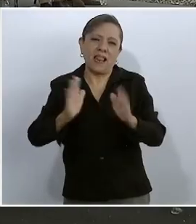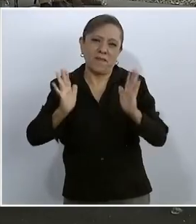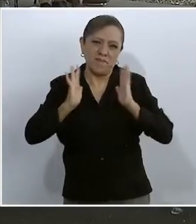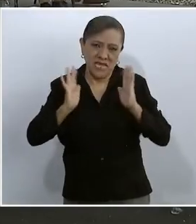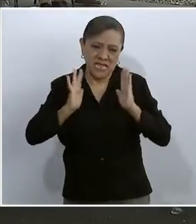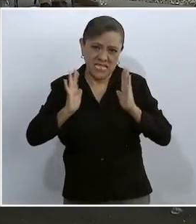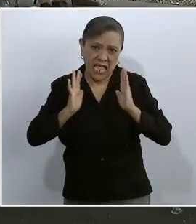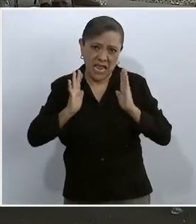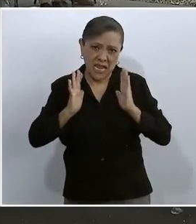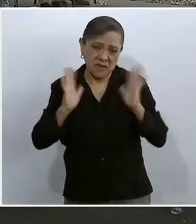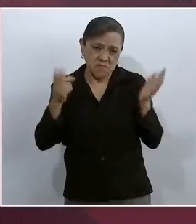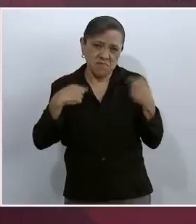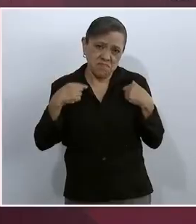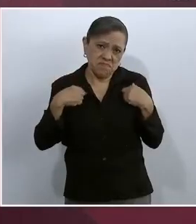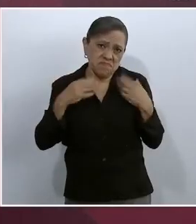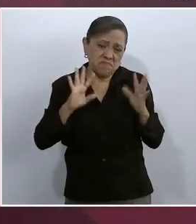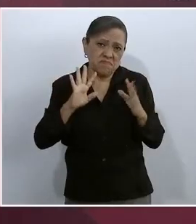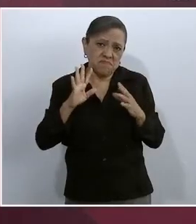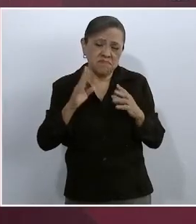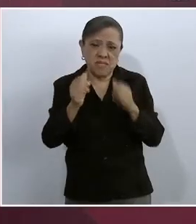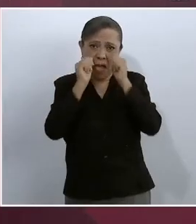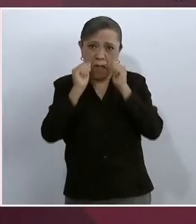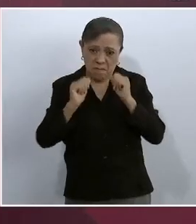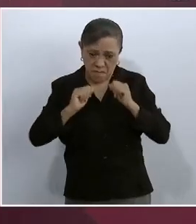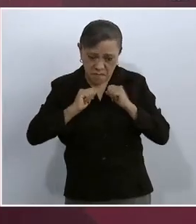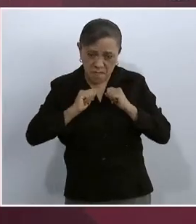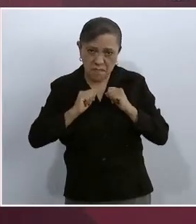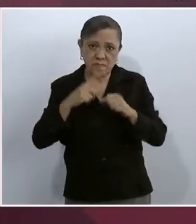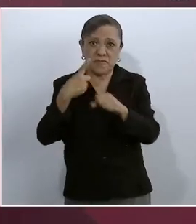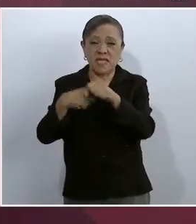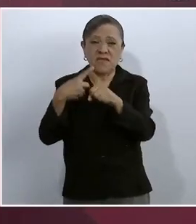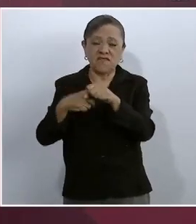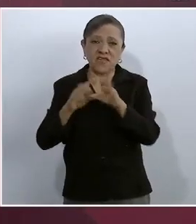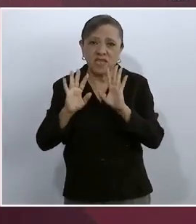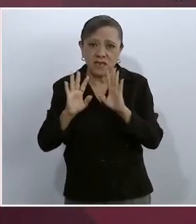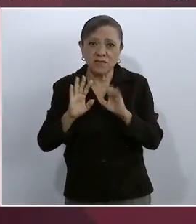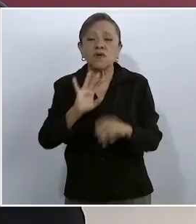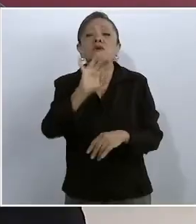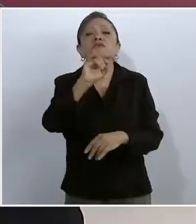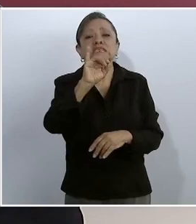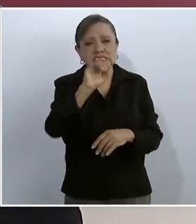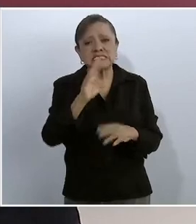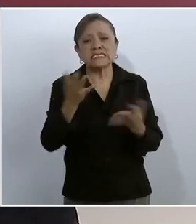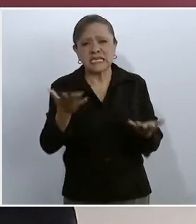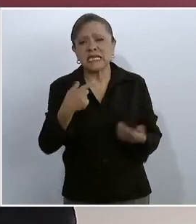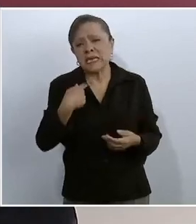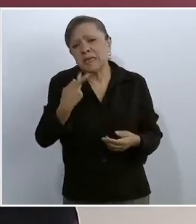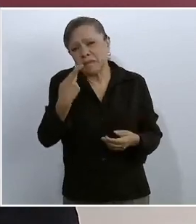estoy bien, tengo que tomarme unas pastillas,